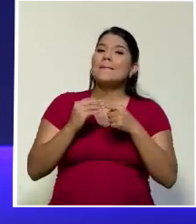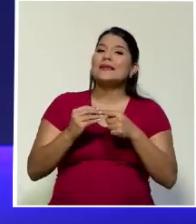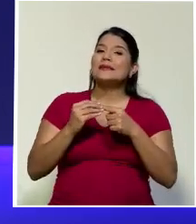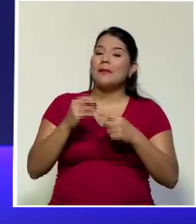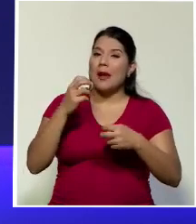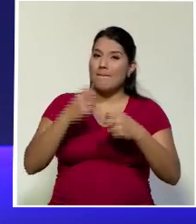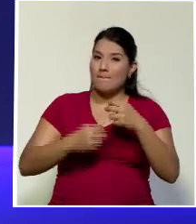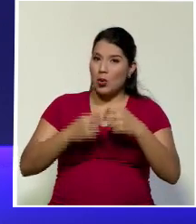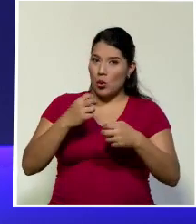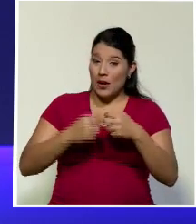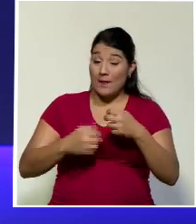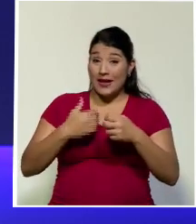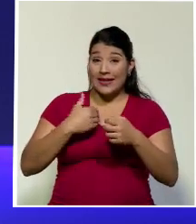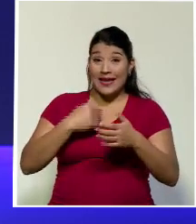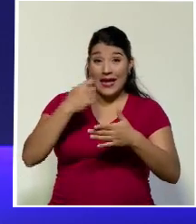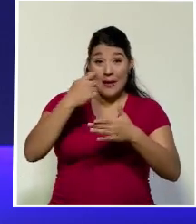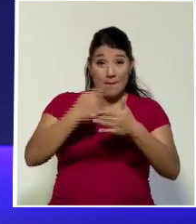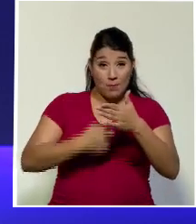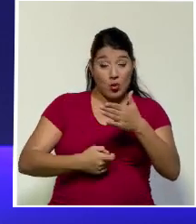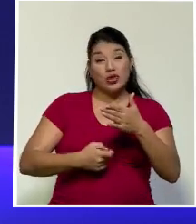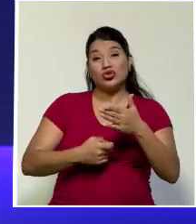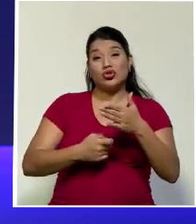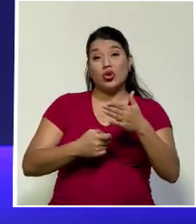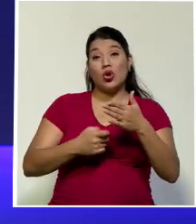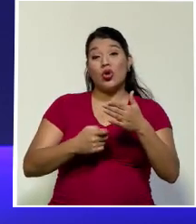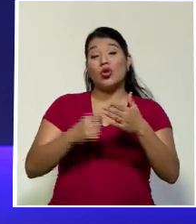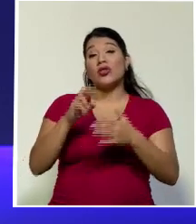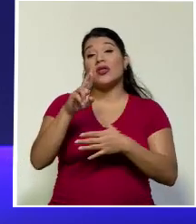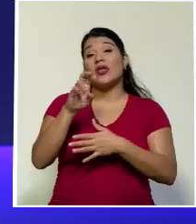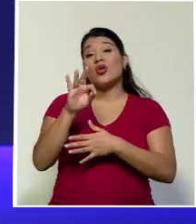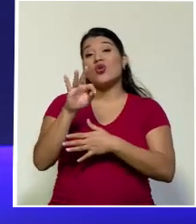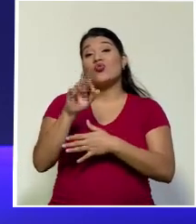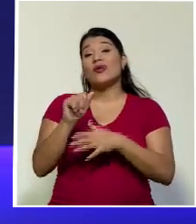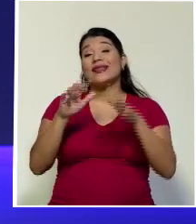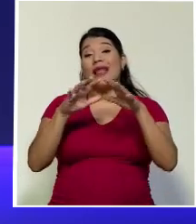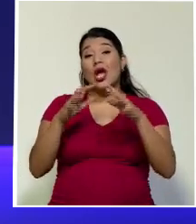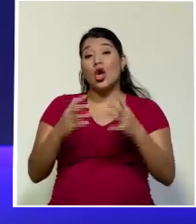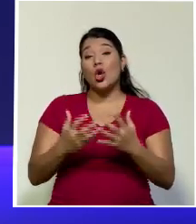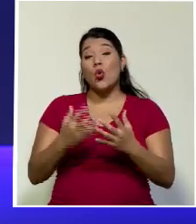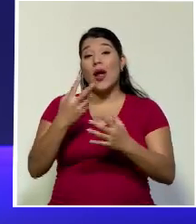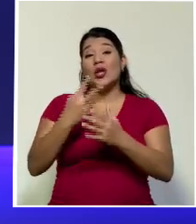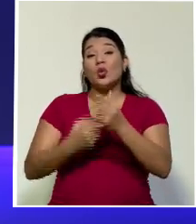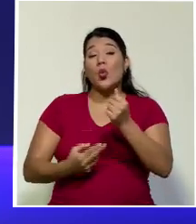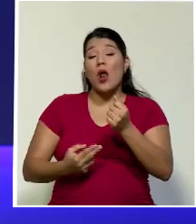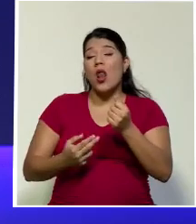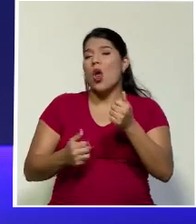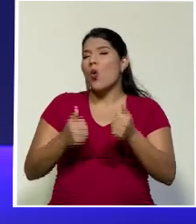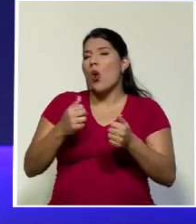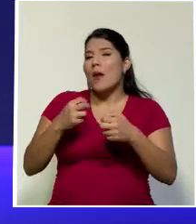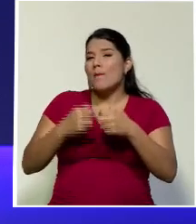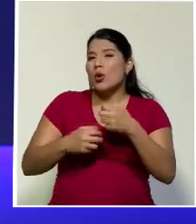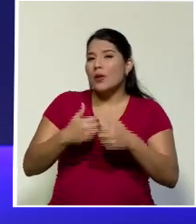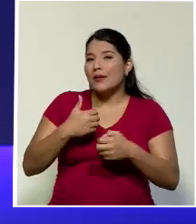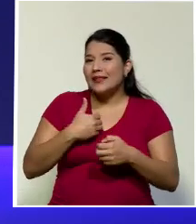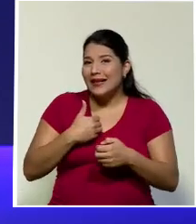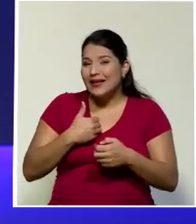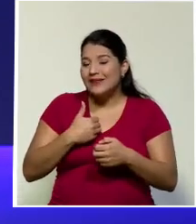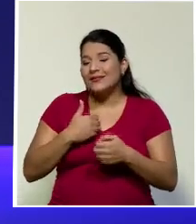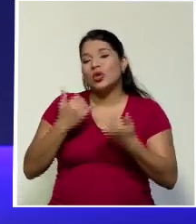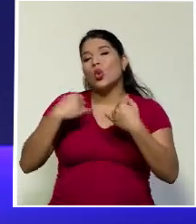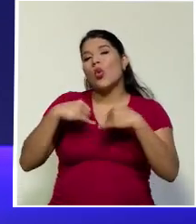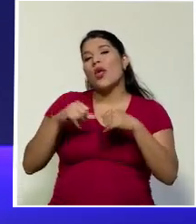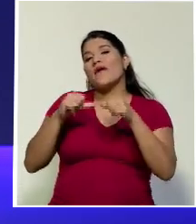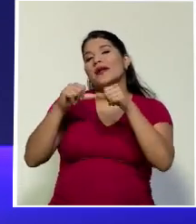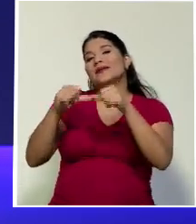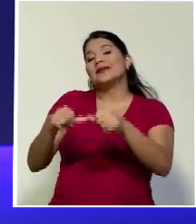inconveniente que tiene el impuesto de renta global dual, que se está discutiendo en este momento? Es que conserva el principio de territorialidad. Es decir,